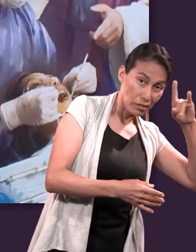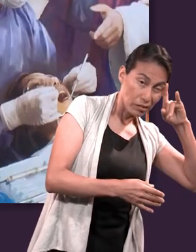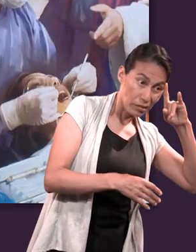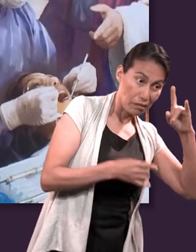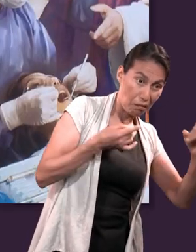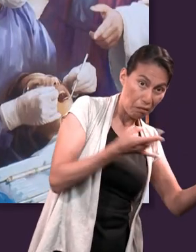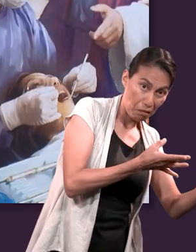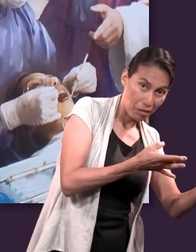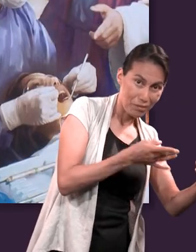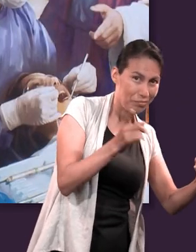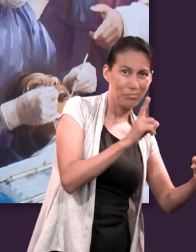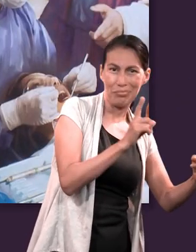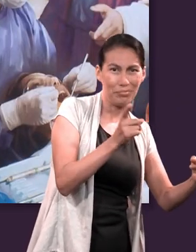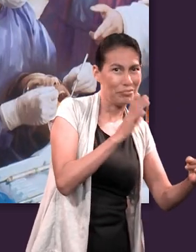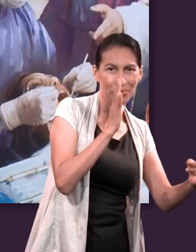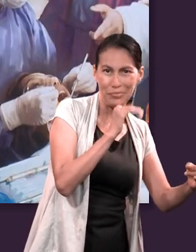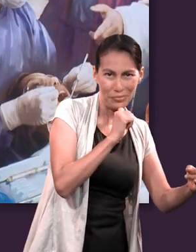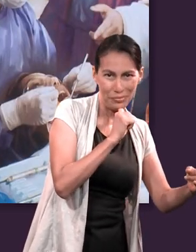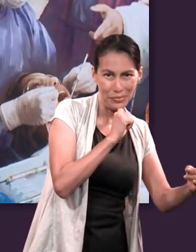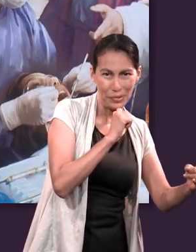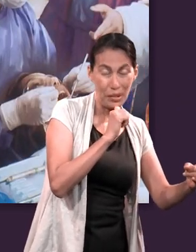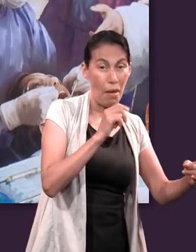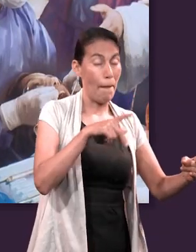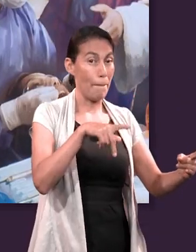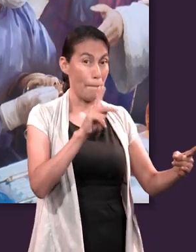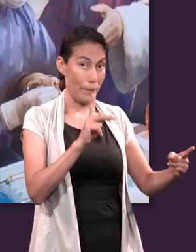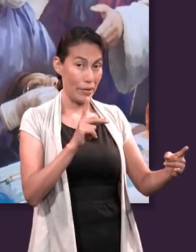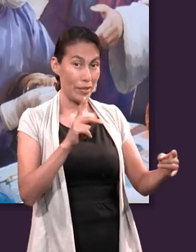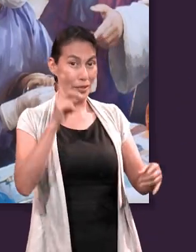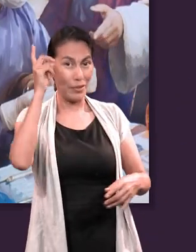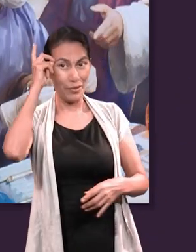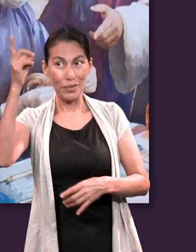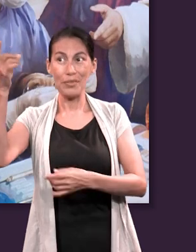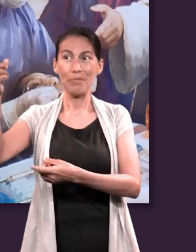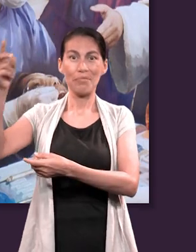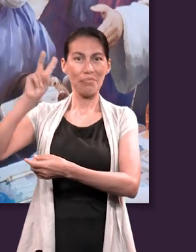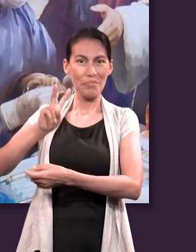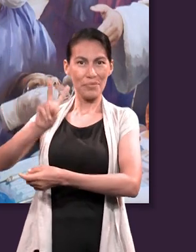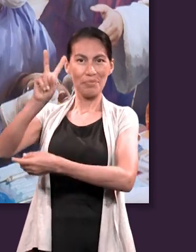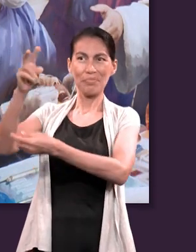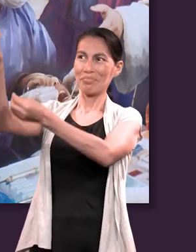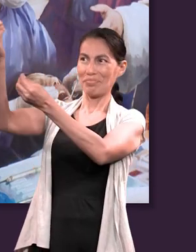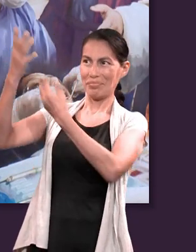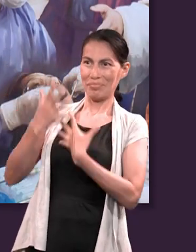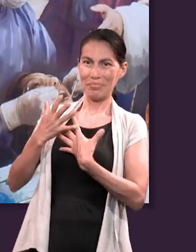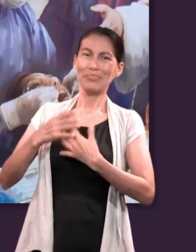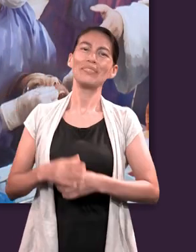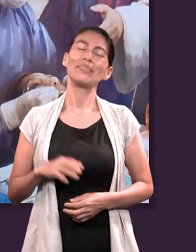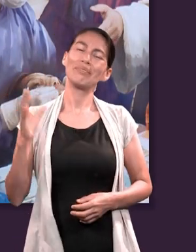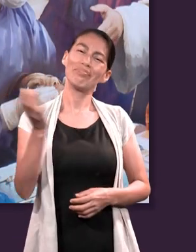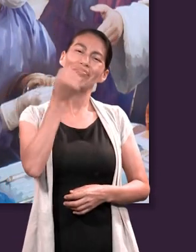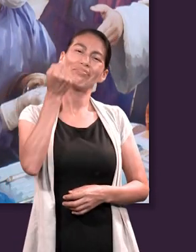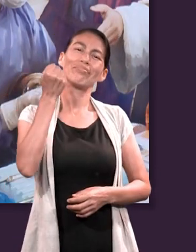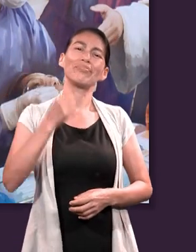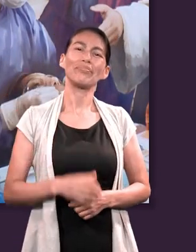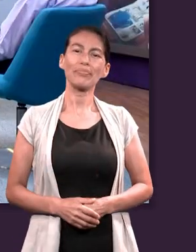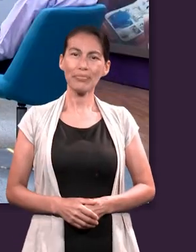contra la serpiente. Es que dentro de esa simiente es donde vamos a poder obtener la victoria final.